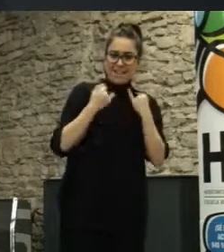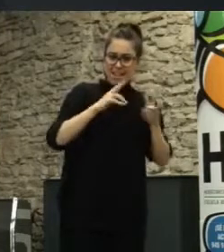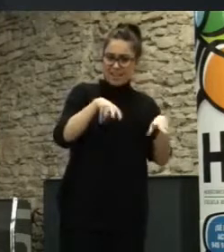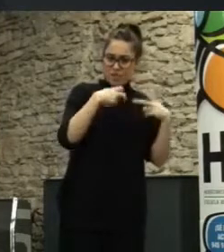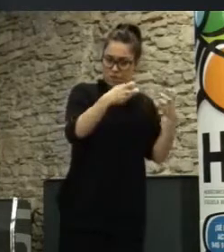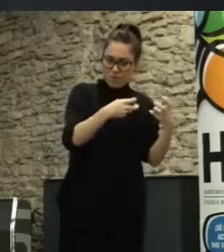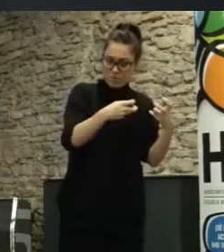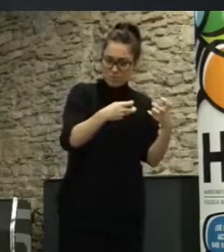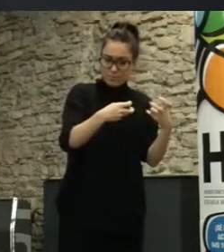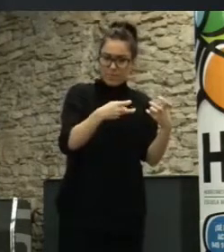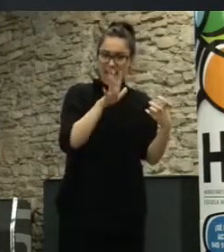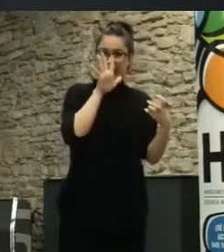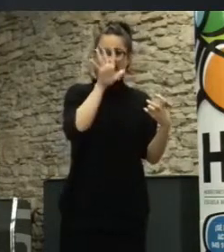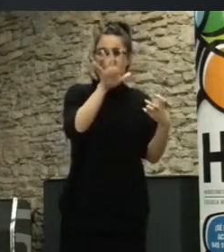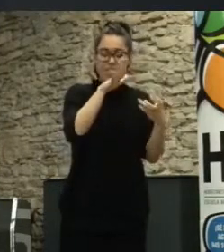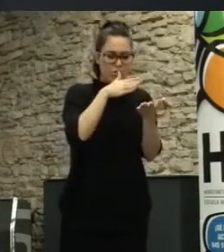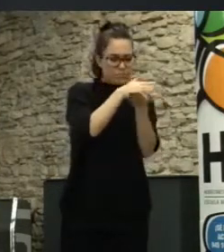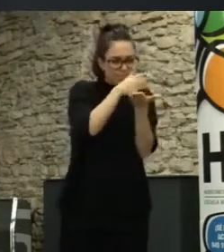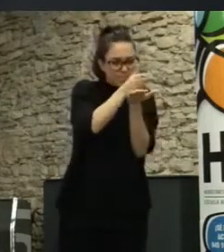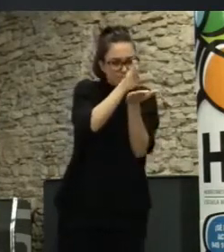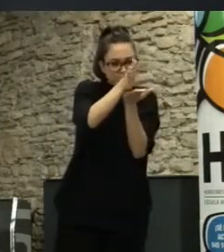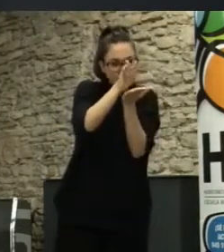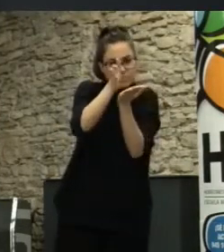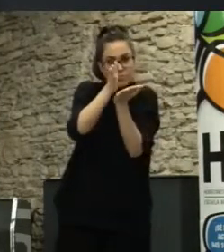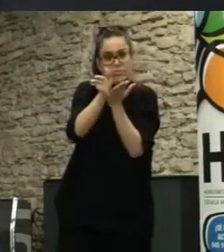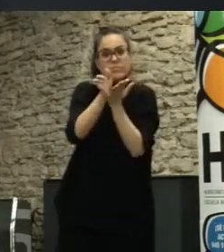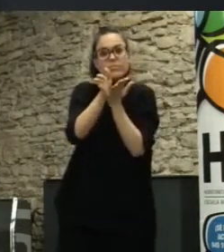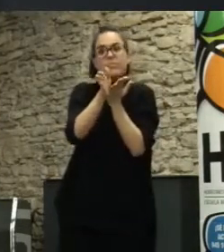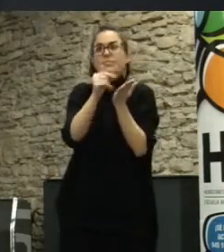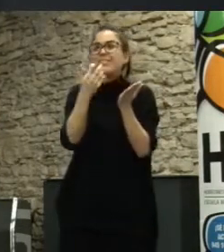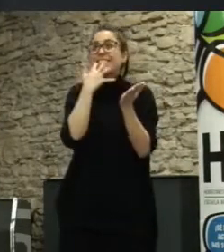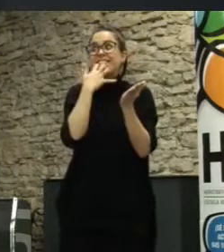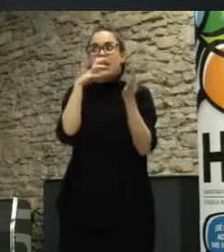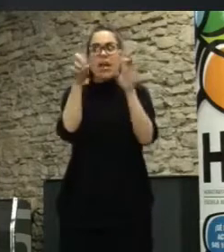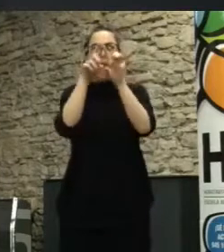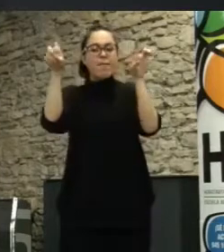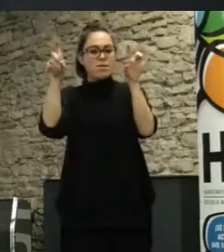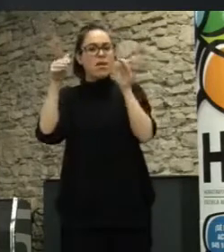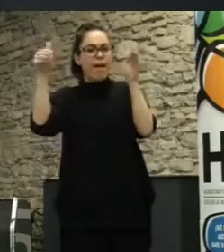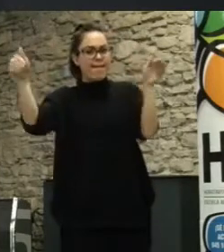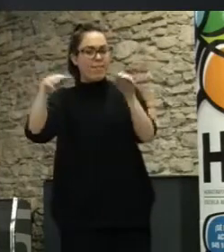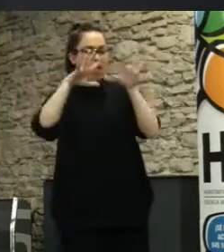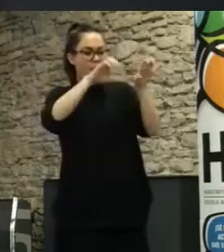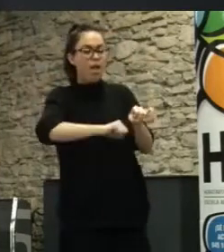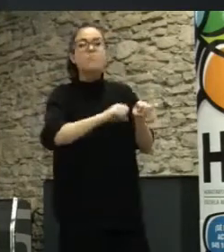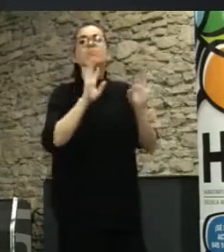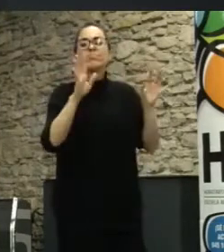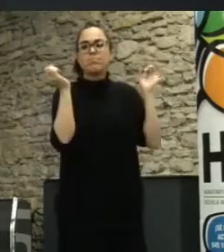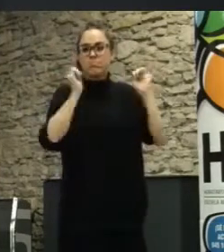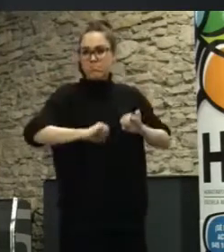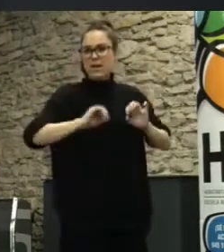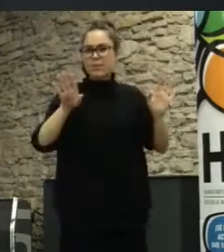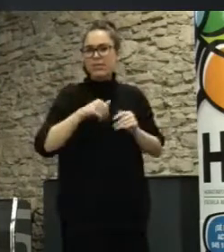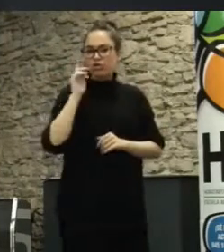se ha dividido en cinco pliegos para que sí una multinacional gane uno otra otra pero también lo abra la economía cooperativa aquí en Uscay tienes